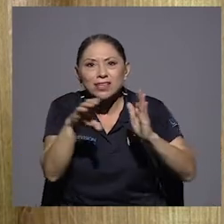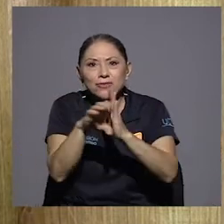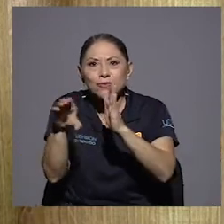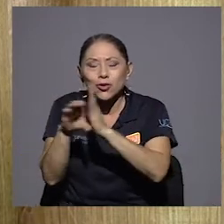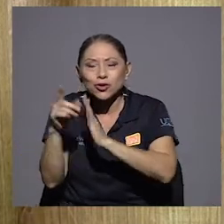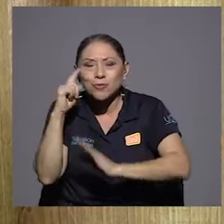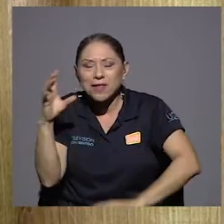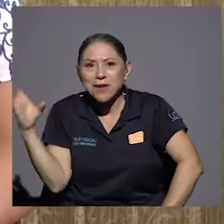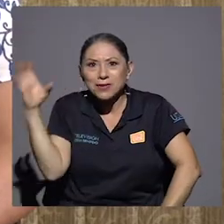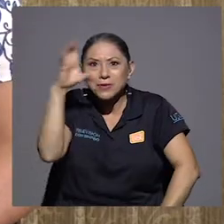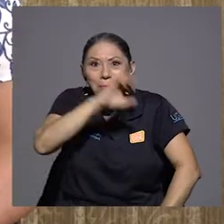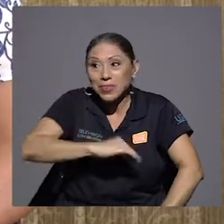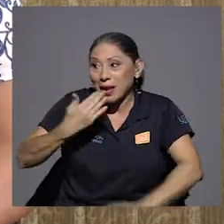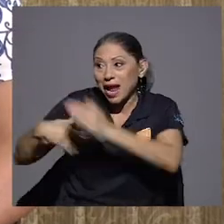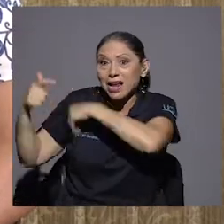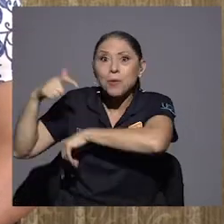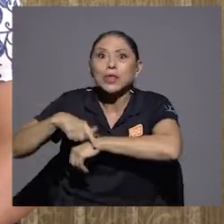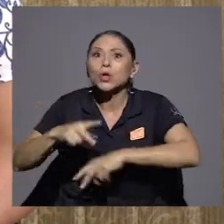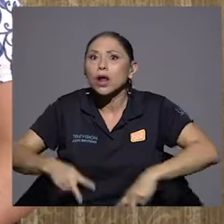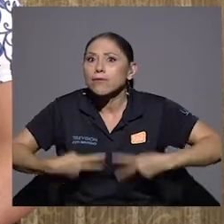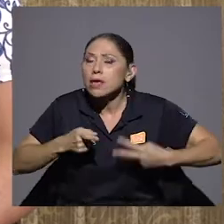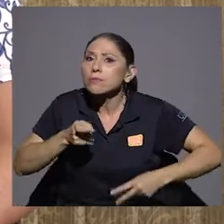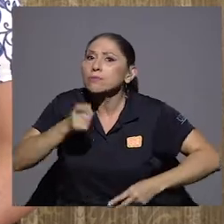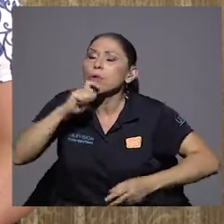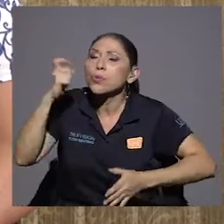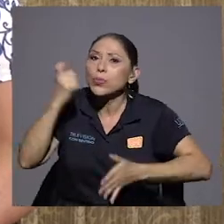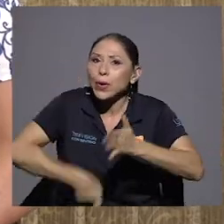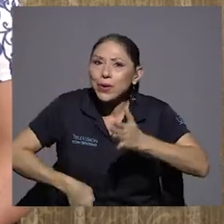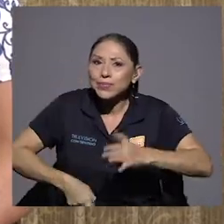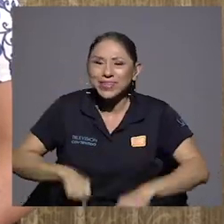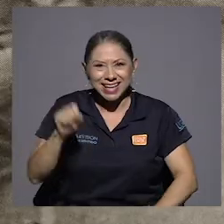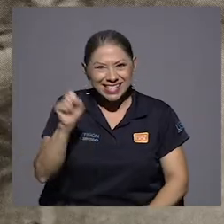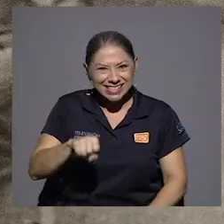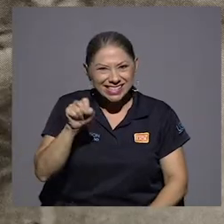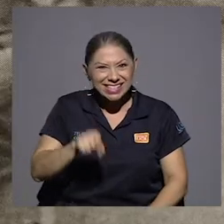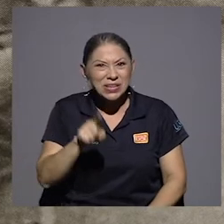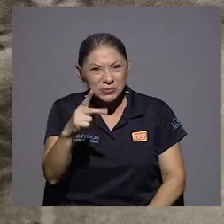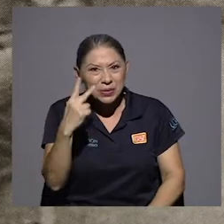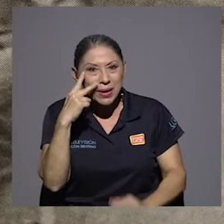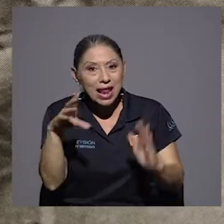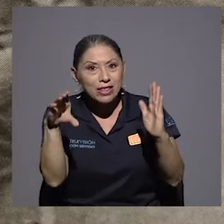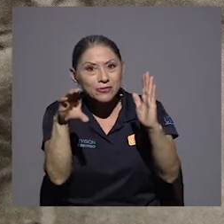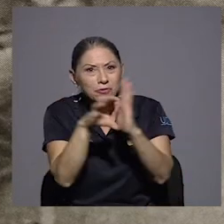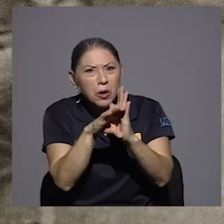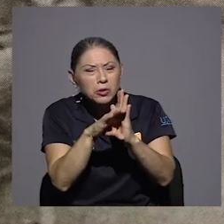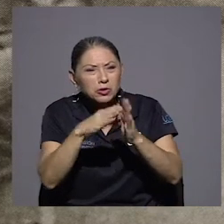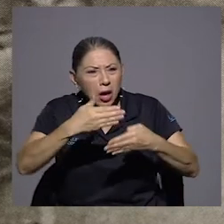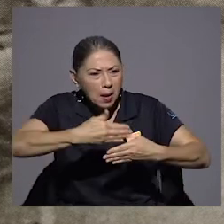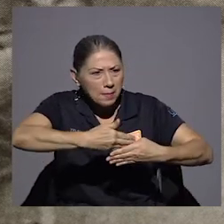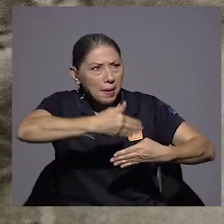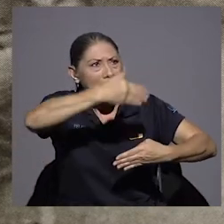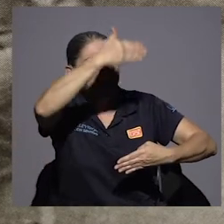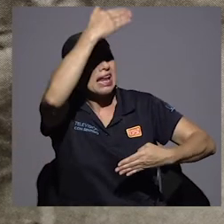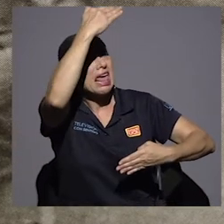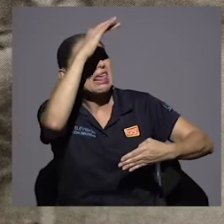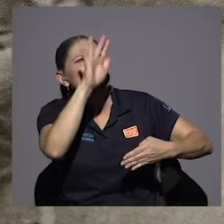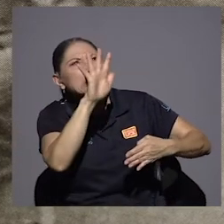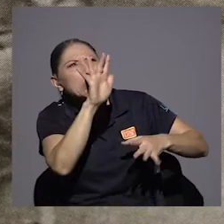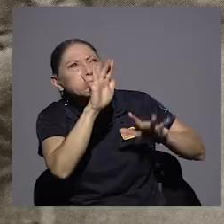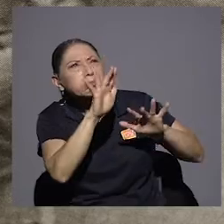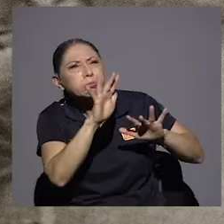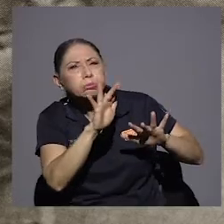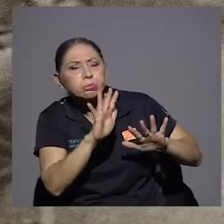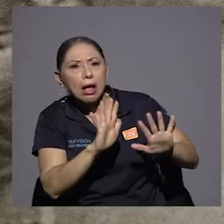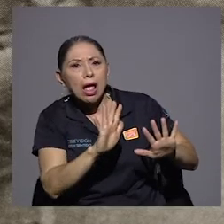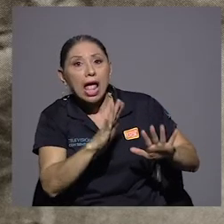manifestaba adversidad. Sí, las fotos usted ve las paredes rotas, en verdad, ellos, en ese